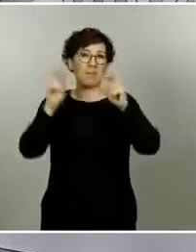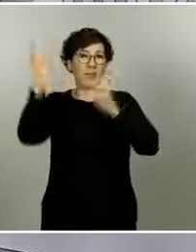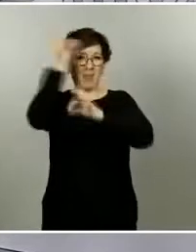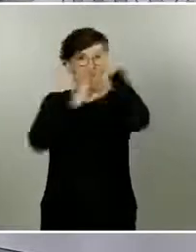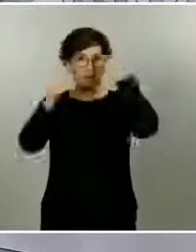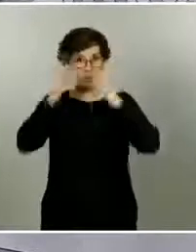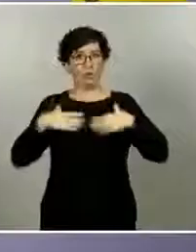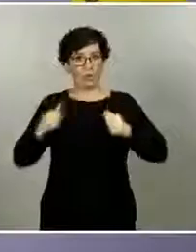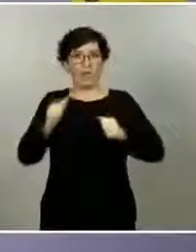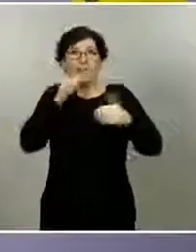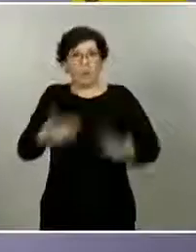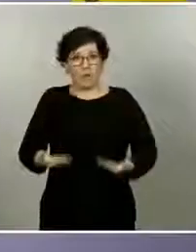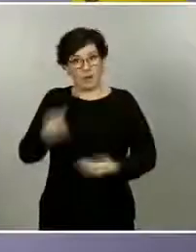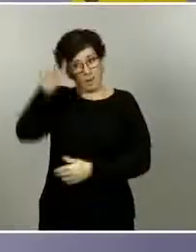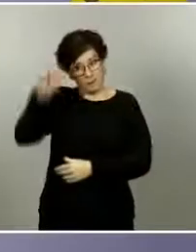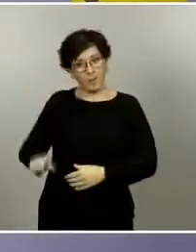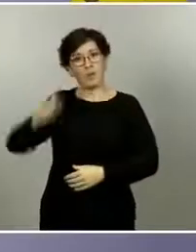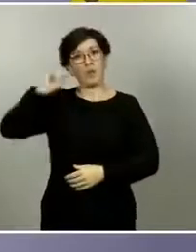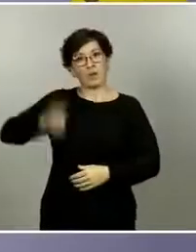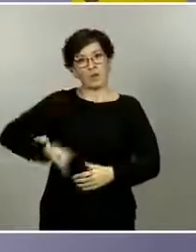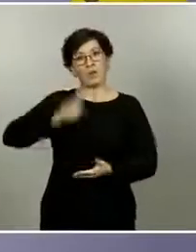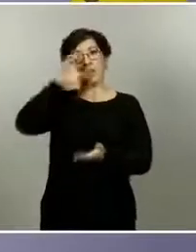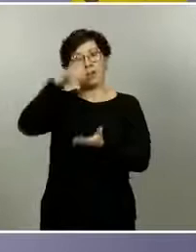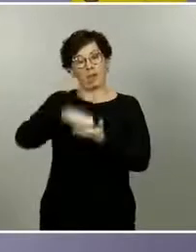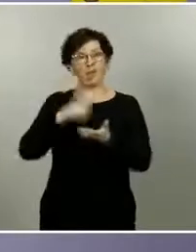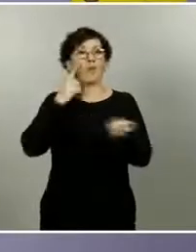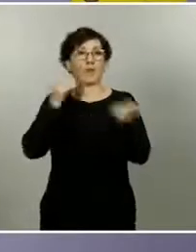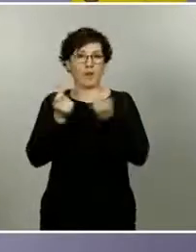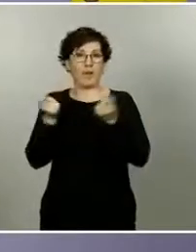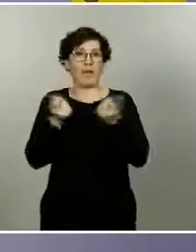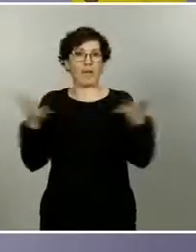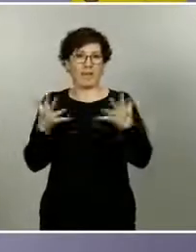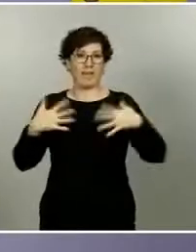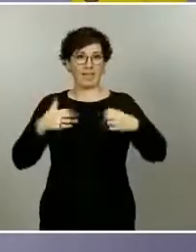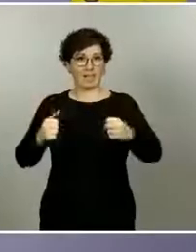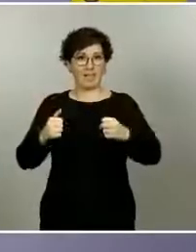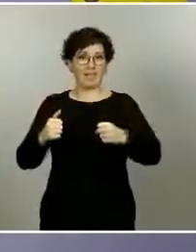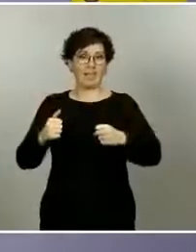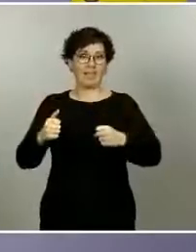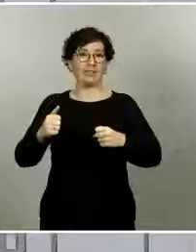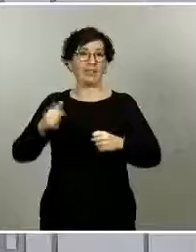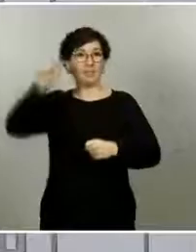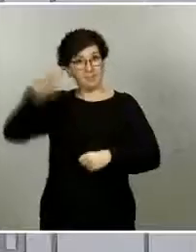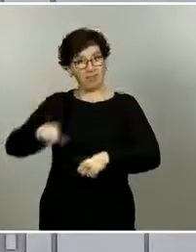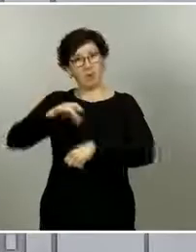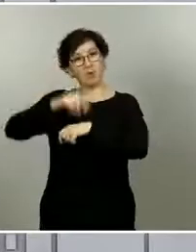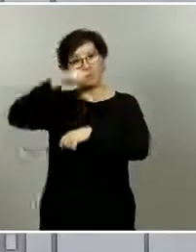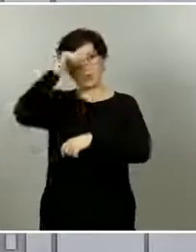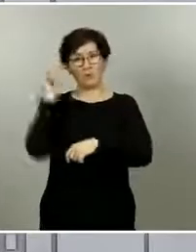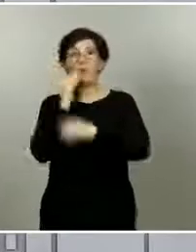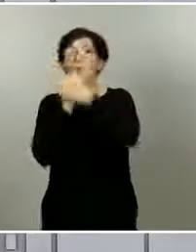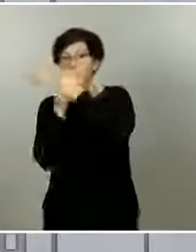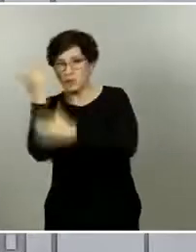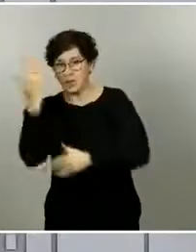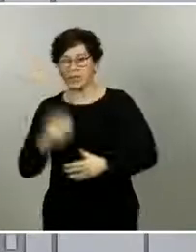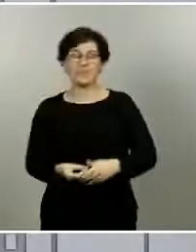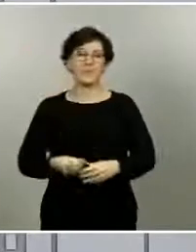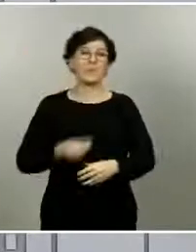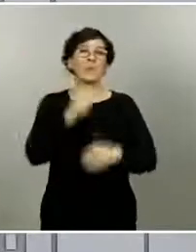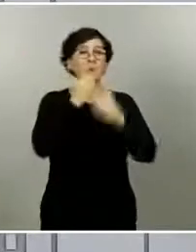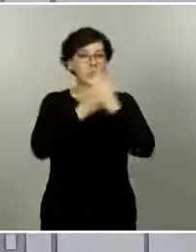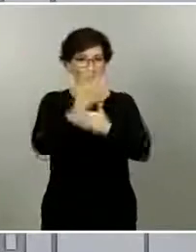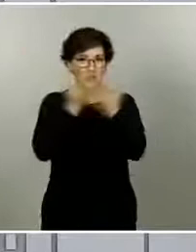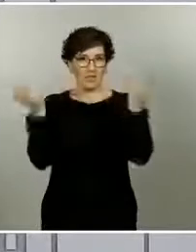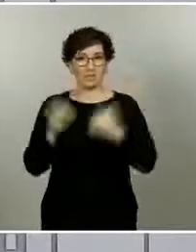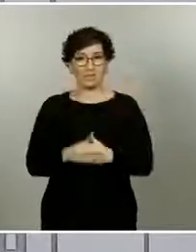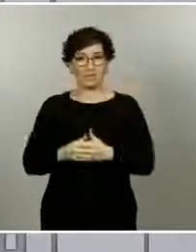sanitarios actualizados del director del Centro de Coordinación de Alertas y Emergencias Sanitarias, el doctor Fernando Simón. Adelante. Buenos días. Hola, buenos días a todos.